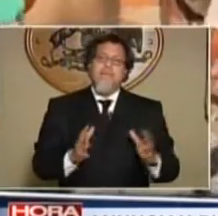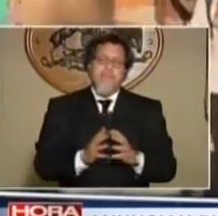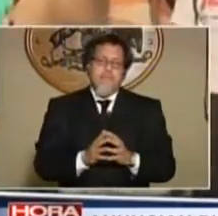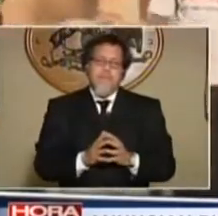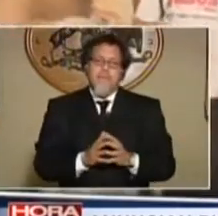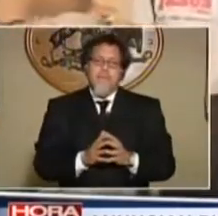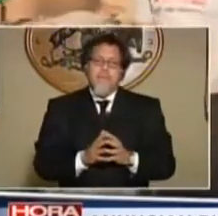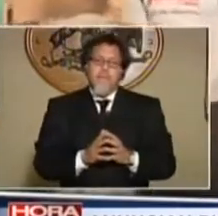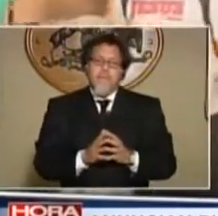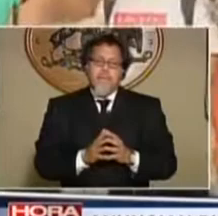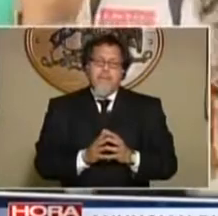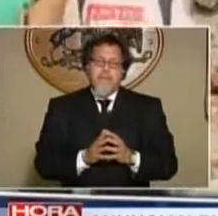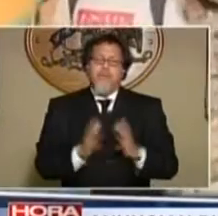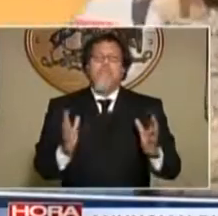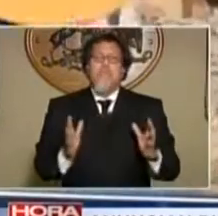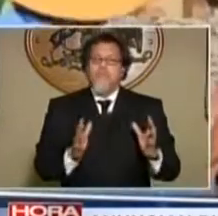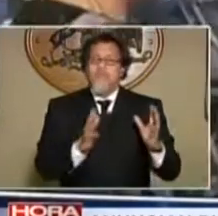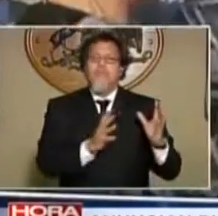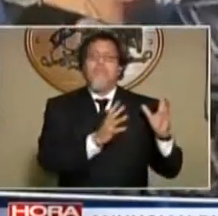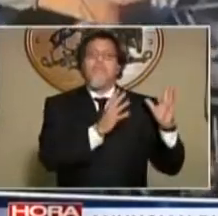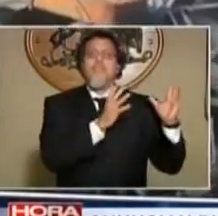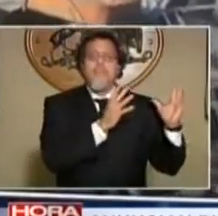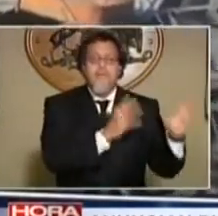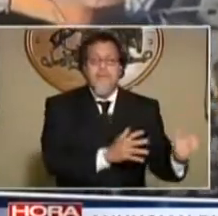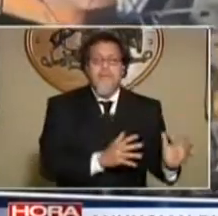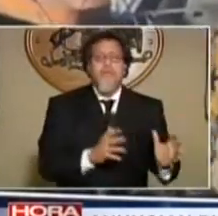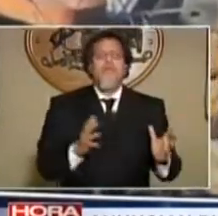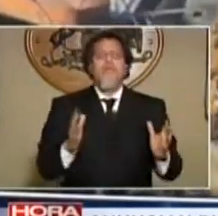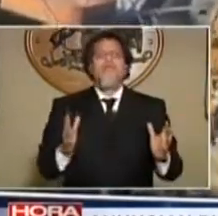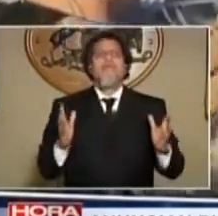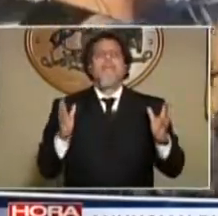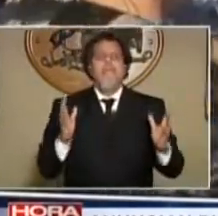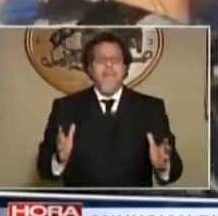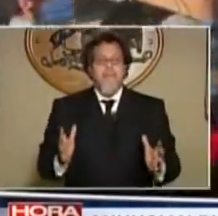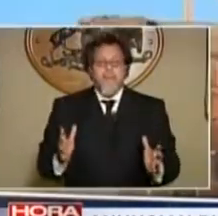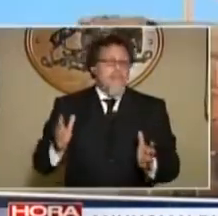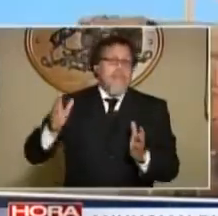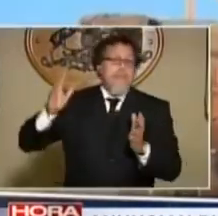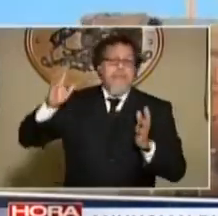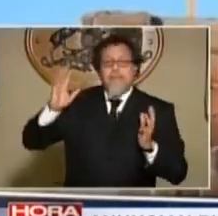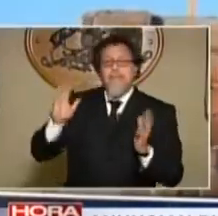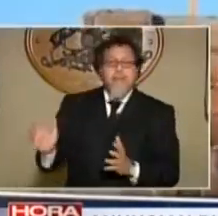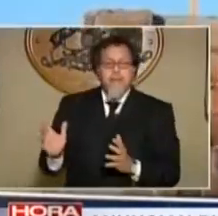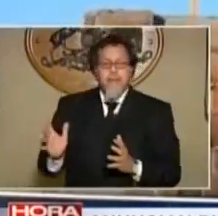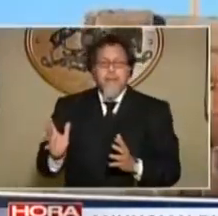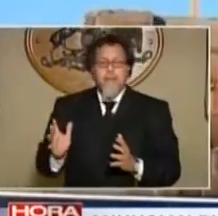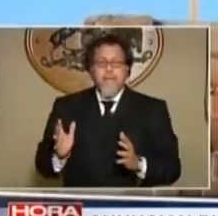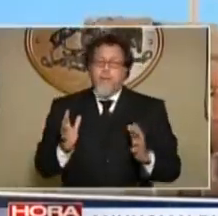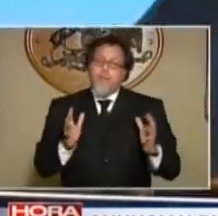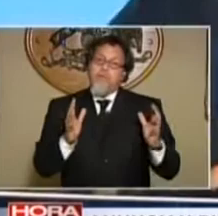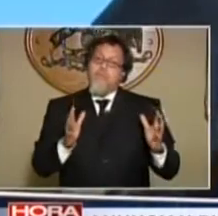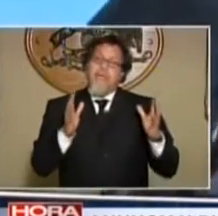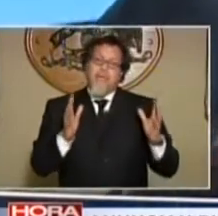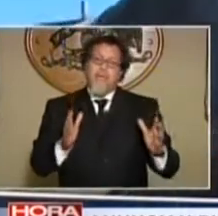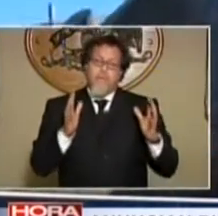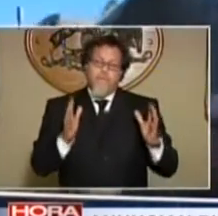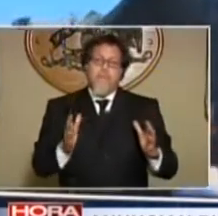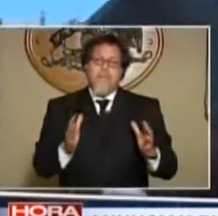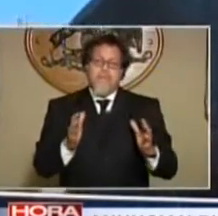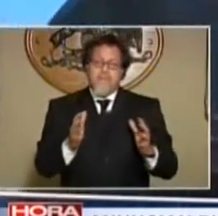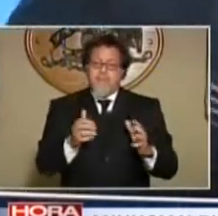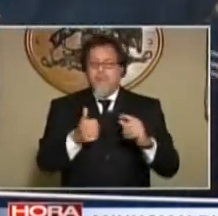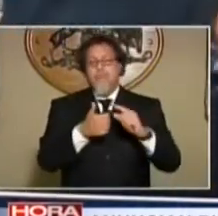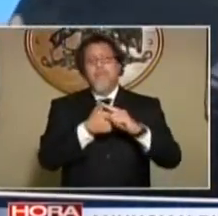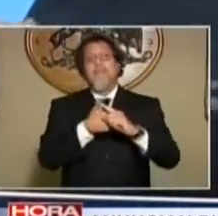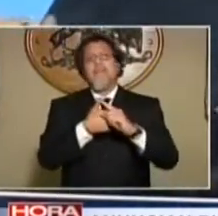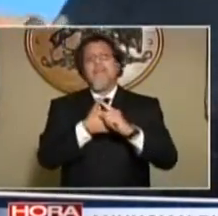para lo que se quiere hacer. Yo sé, 280 viviendas no es lo mismo que 2.500 y que tal vez lleguen a 3.000. Pero quiero decirle que ahí hubo un